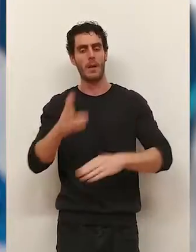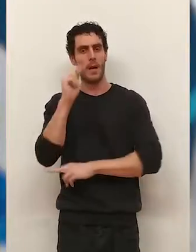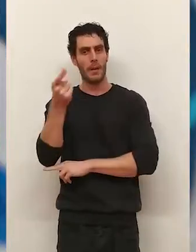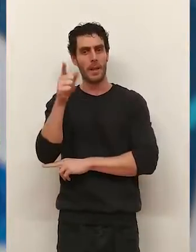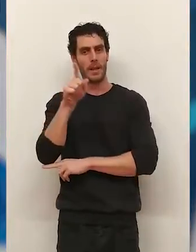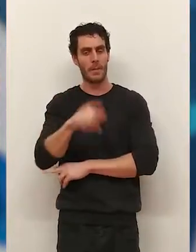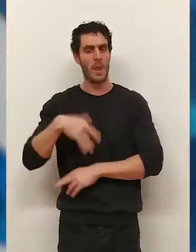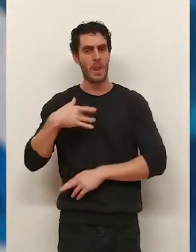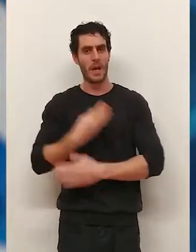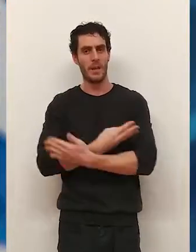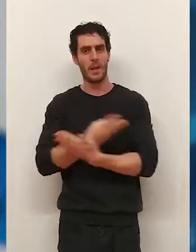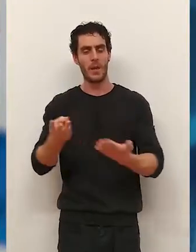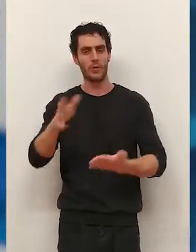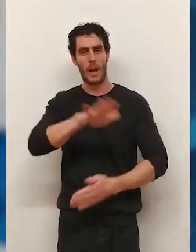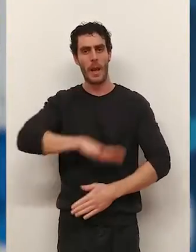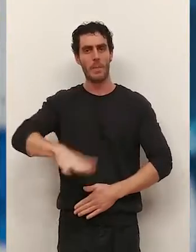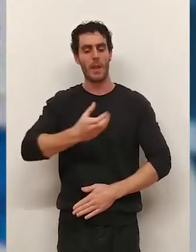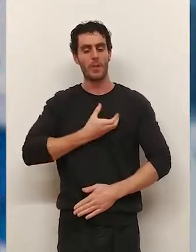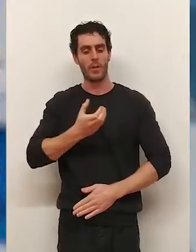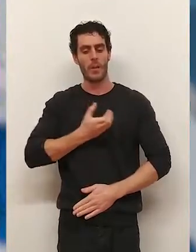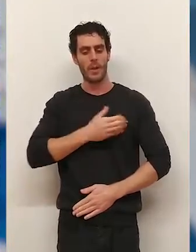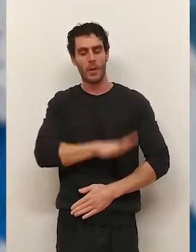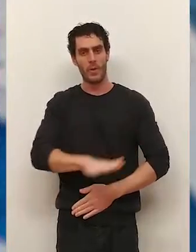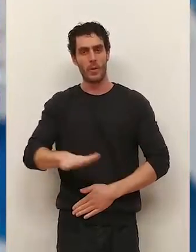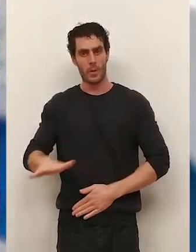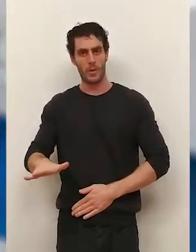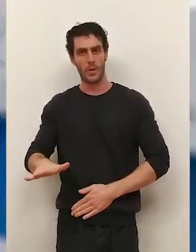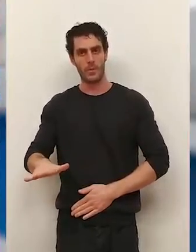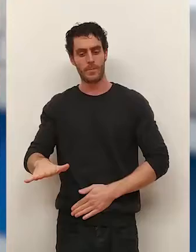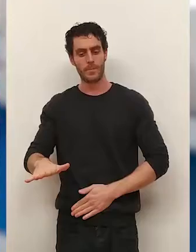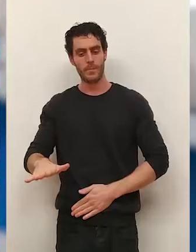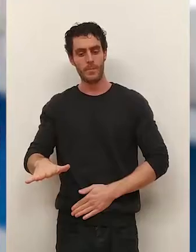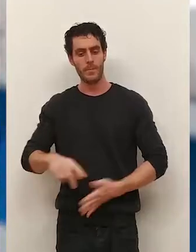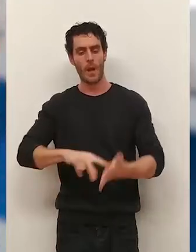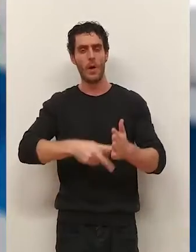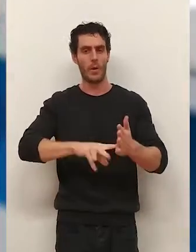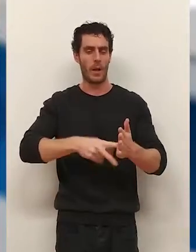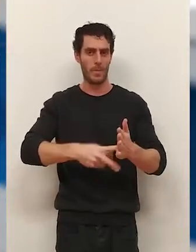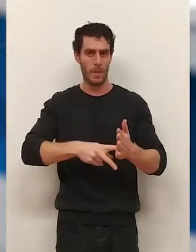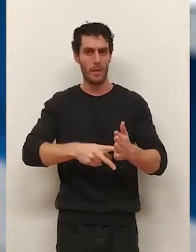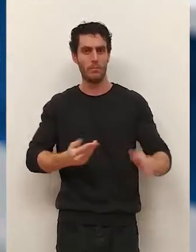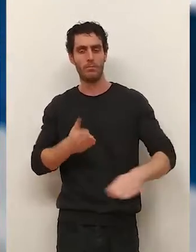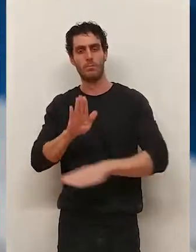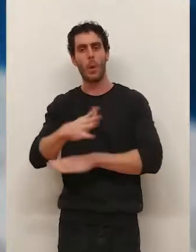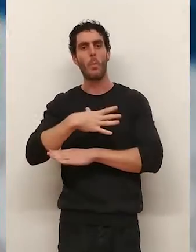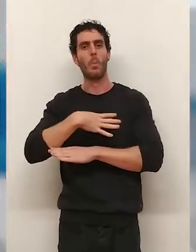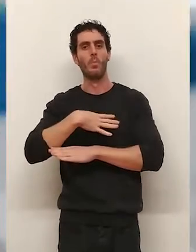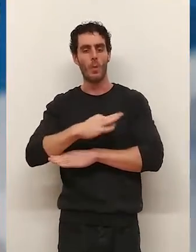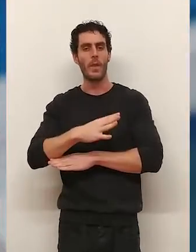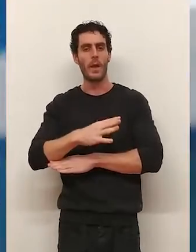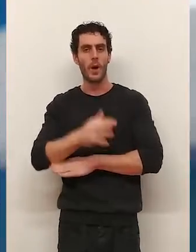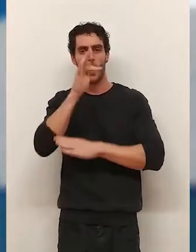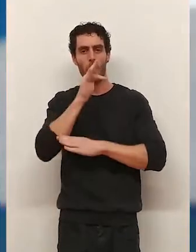El viernes, día 18, en la plaza del Ayuntamiento, los más pequeños pondrán en escena esta coreografía, mostrando su